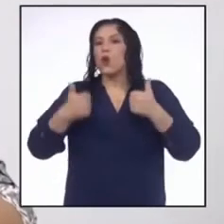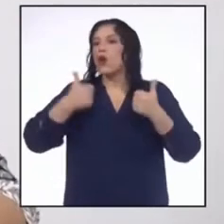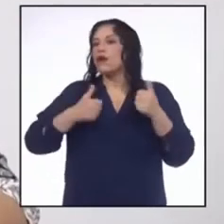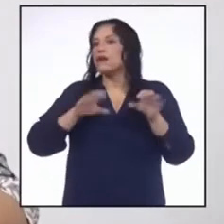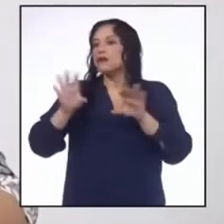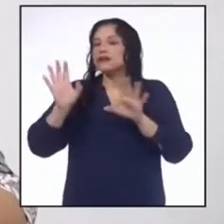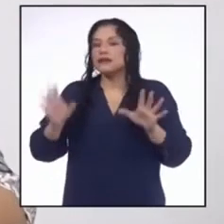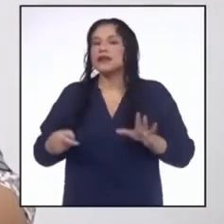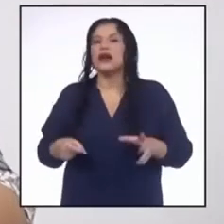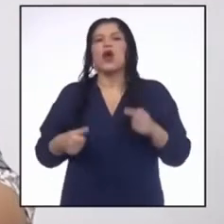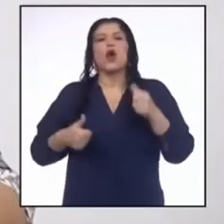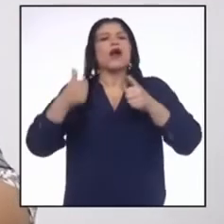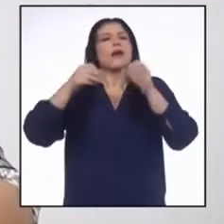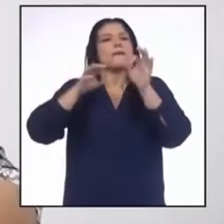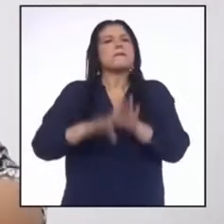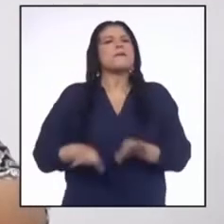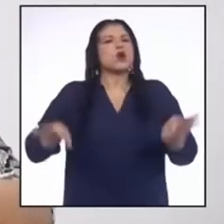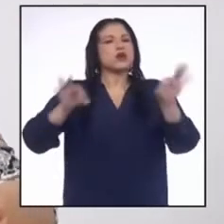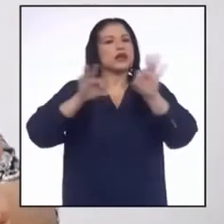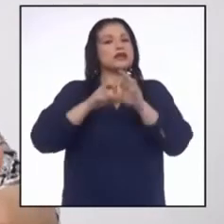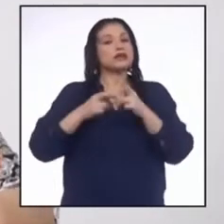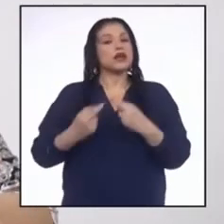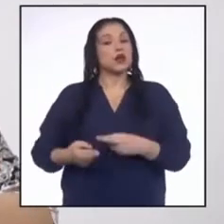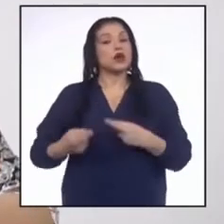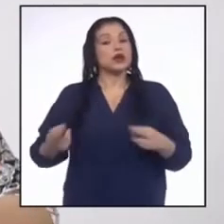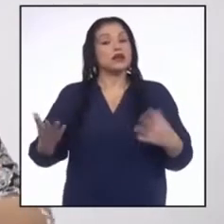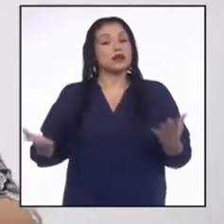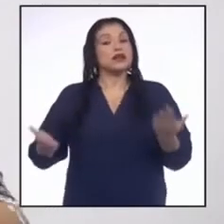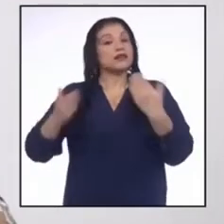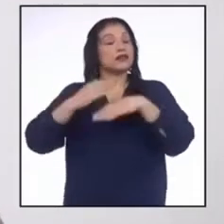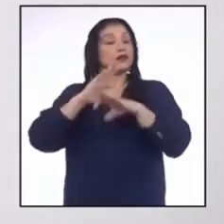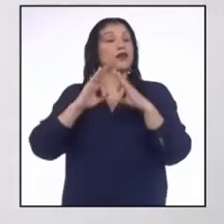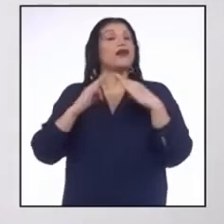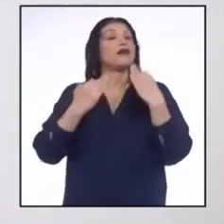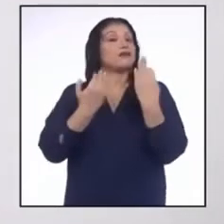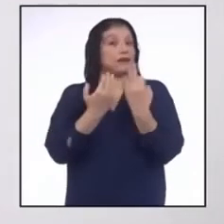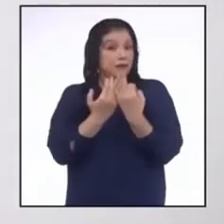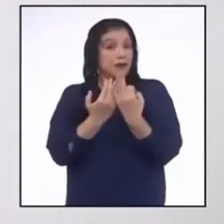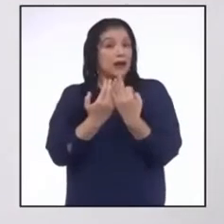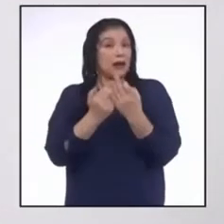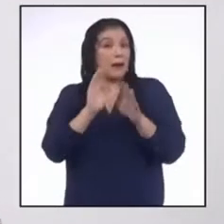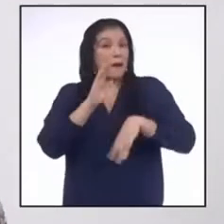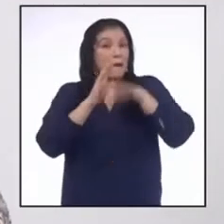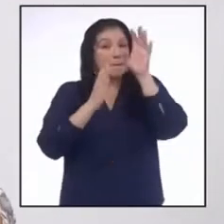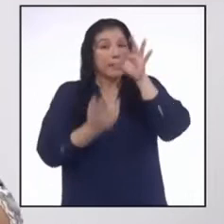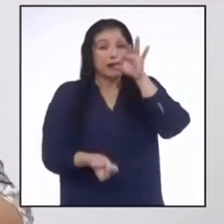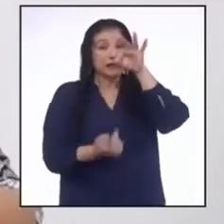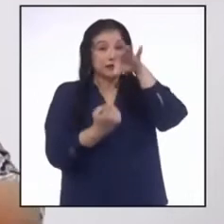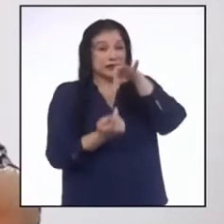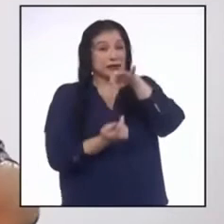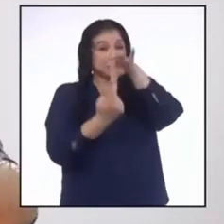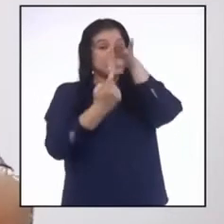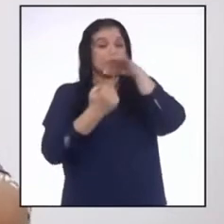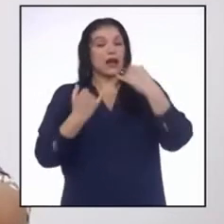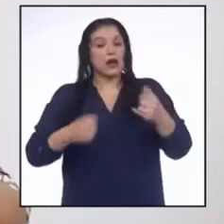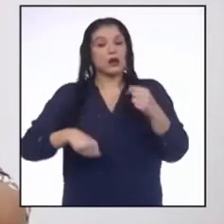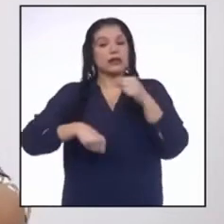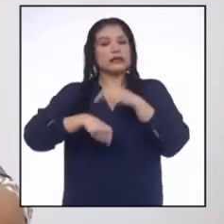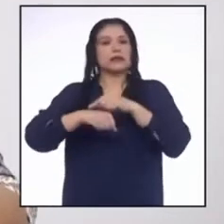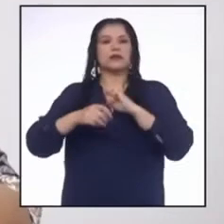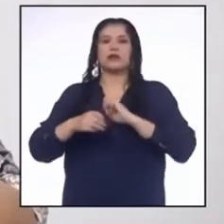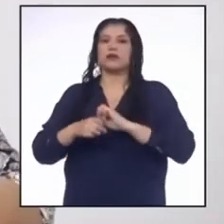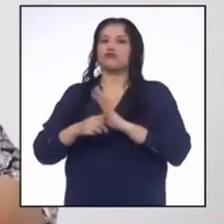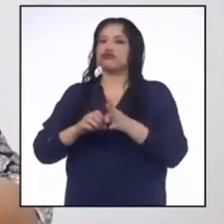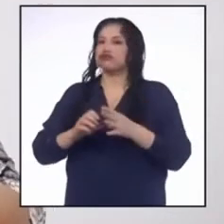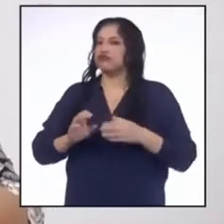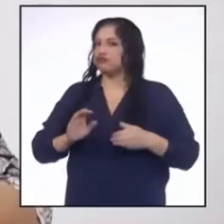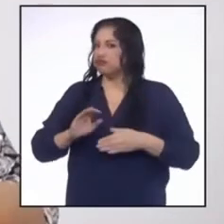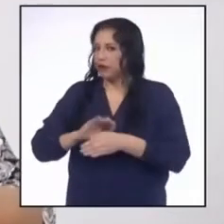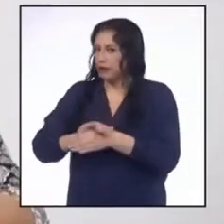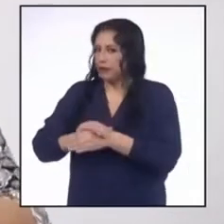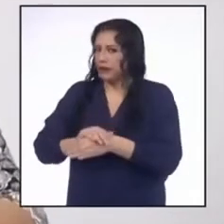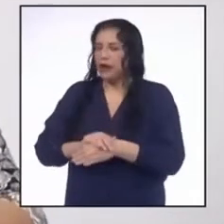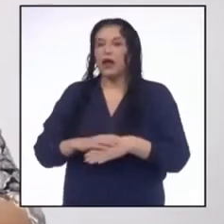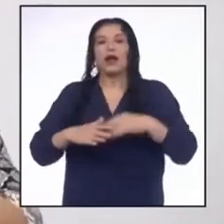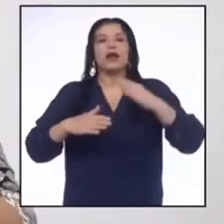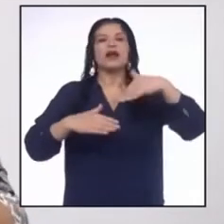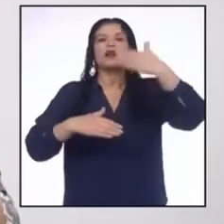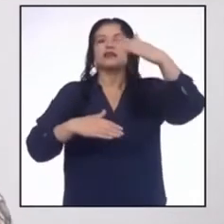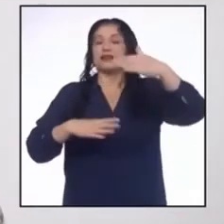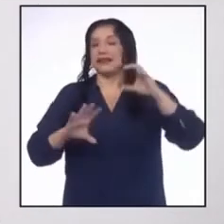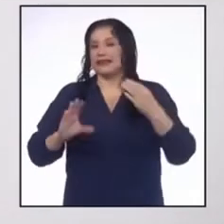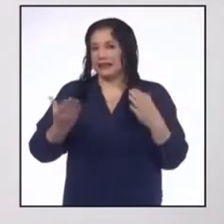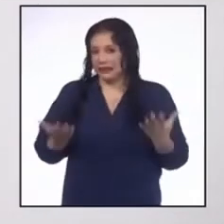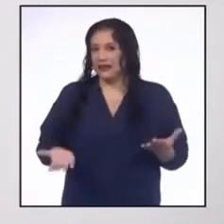importancia del cuidado de los recursos en familia, en especial en las circunstancias de ahora. Y en los siguientes